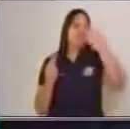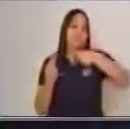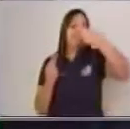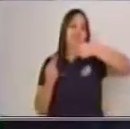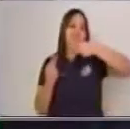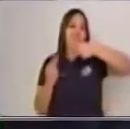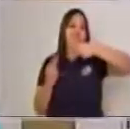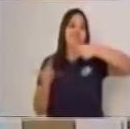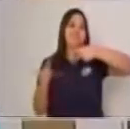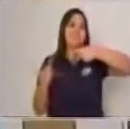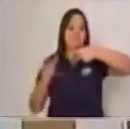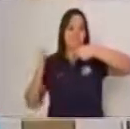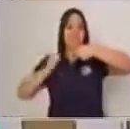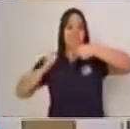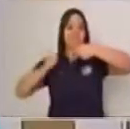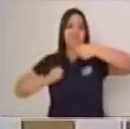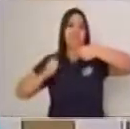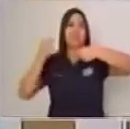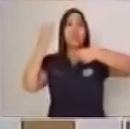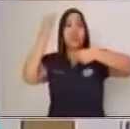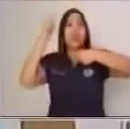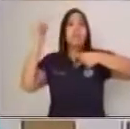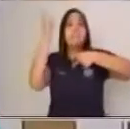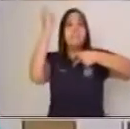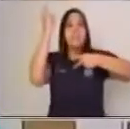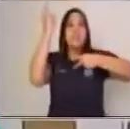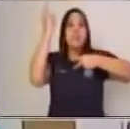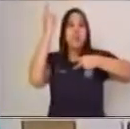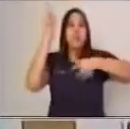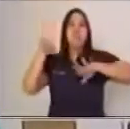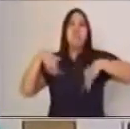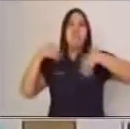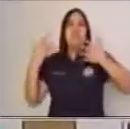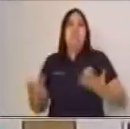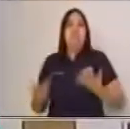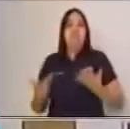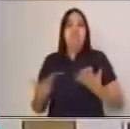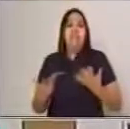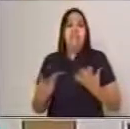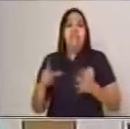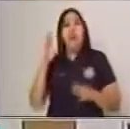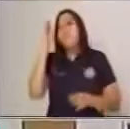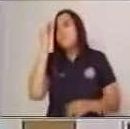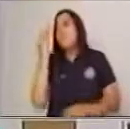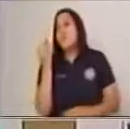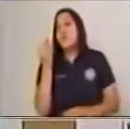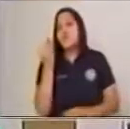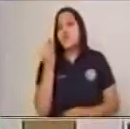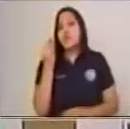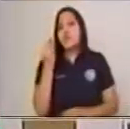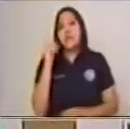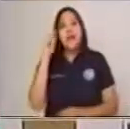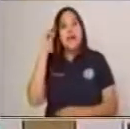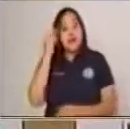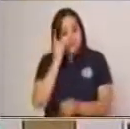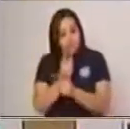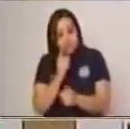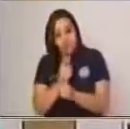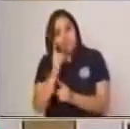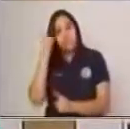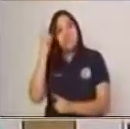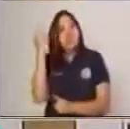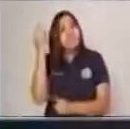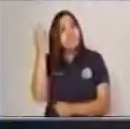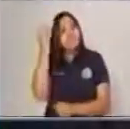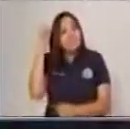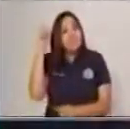Es claro. Es una idea principal. ¿A qué tipo de clase de idea principal? Es correcto. Es una idea